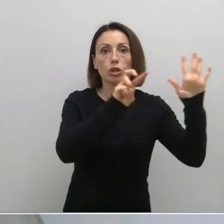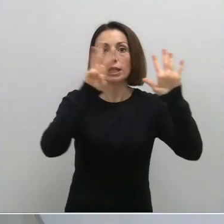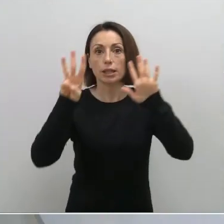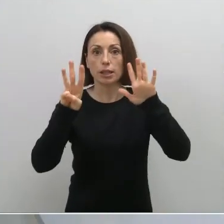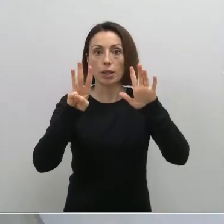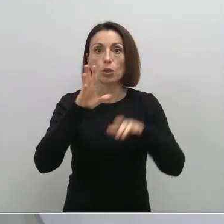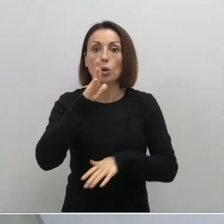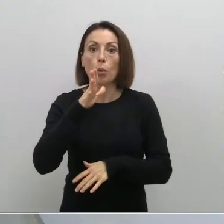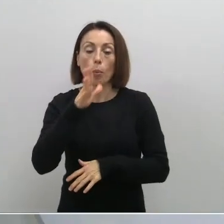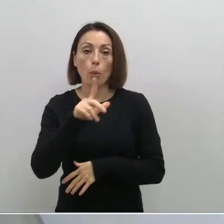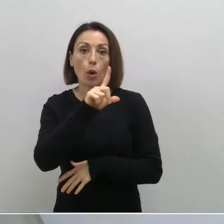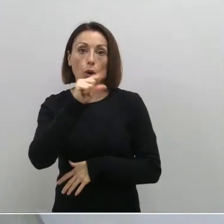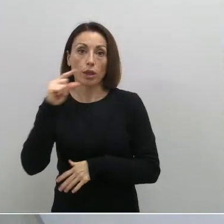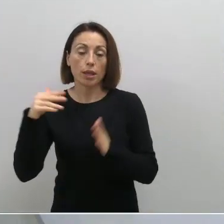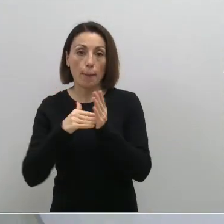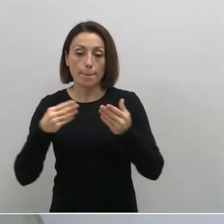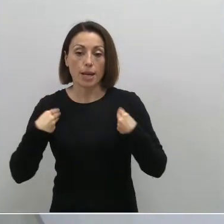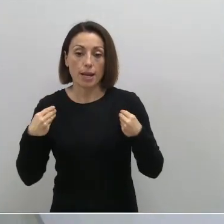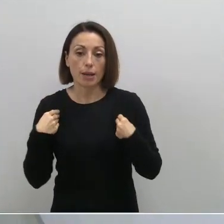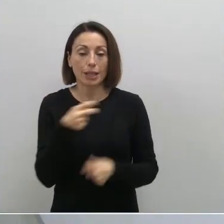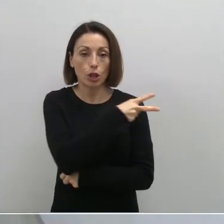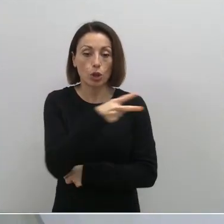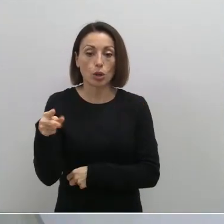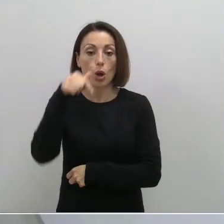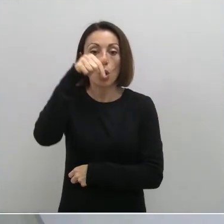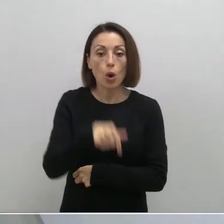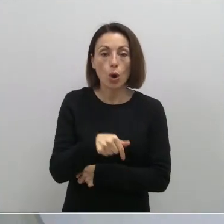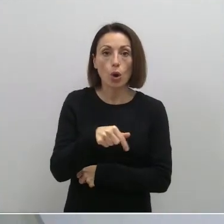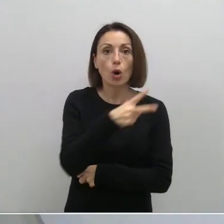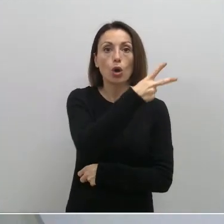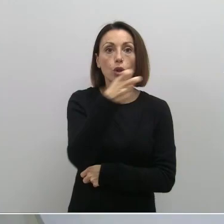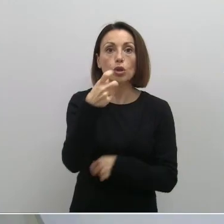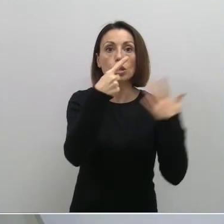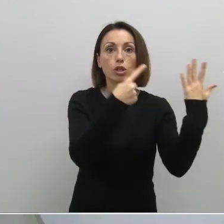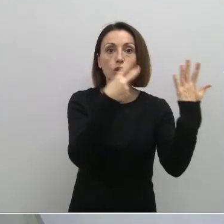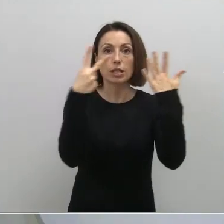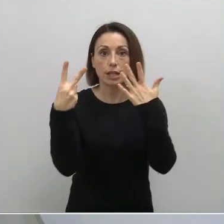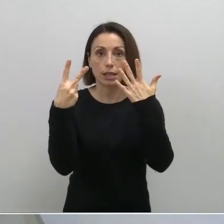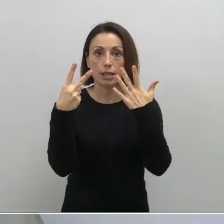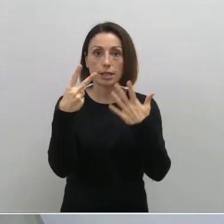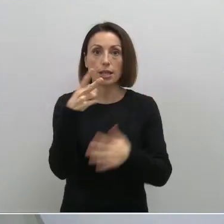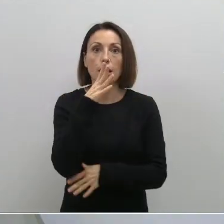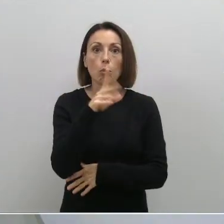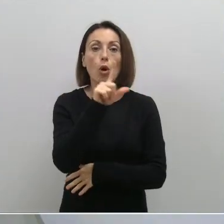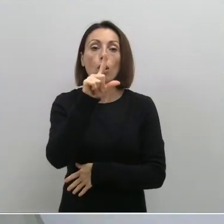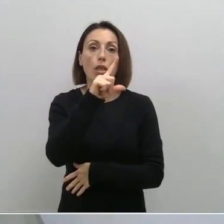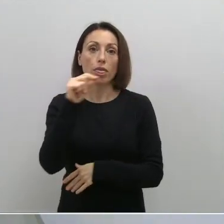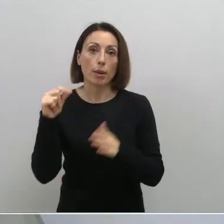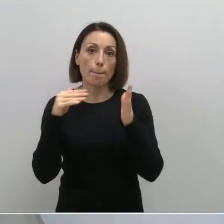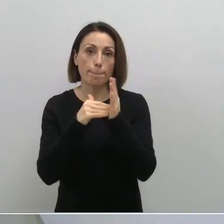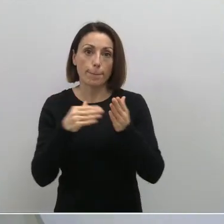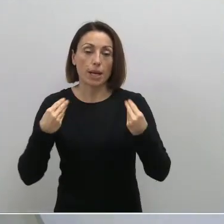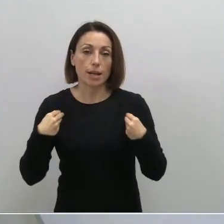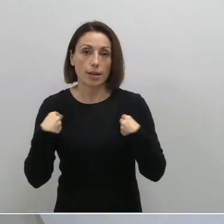100.000 habitantes en los últimos 14 días, hoy nos encontramos con una tasa de 267 como media regional. La